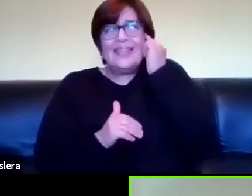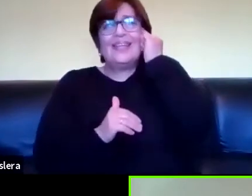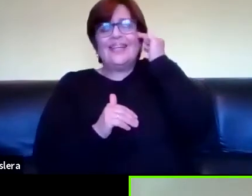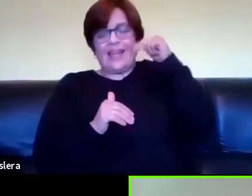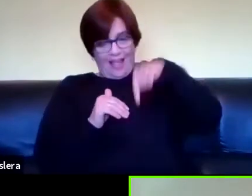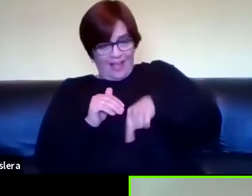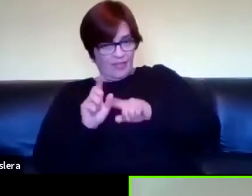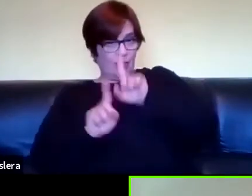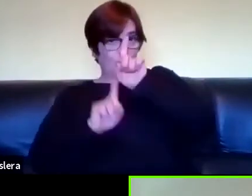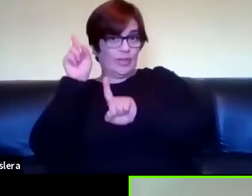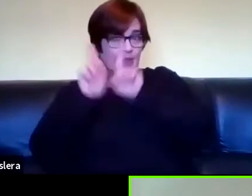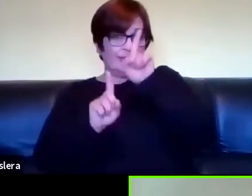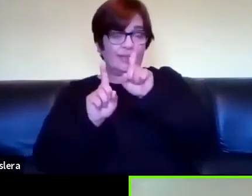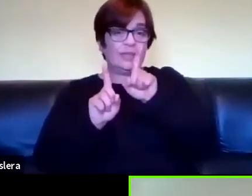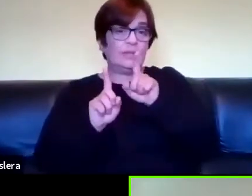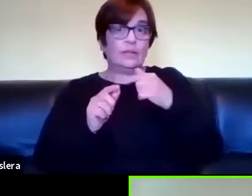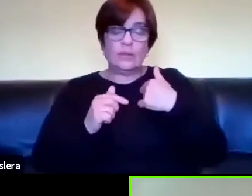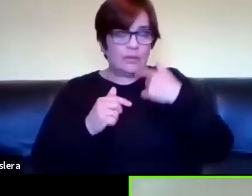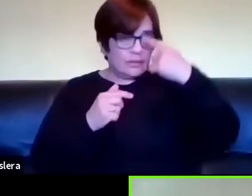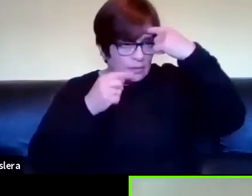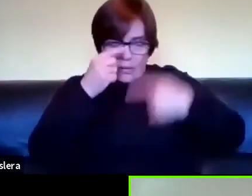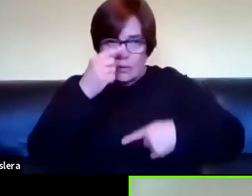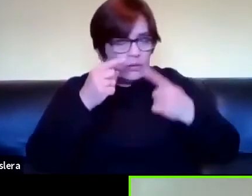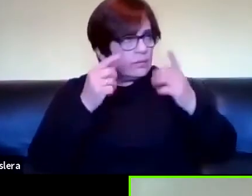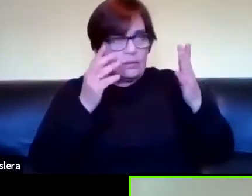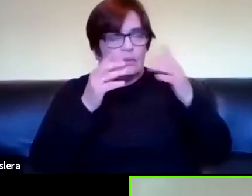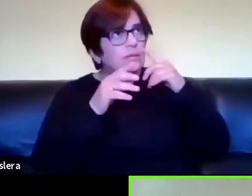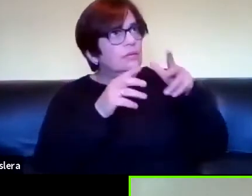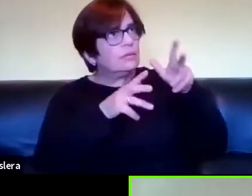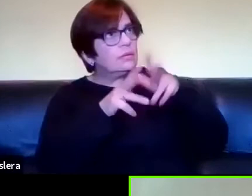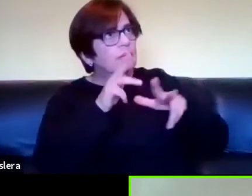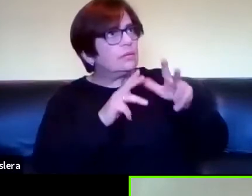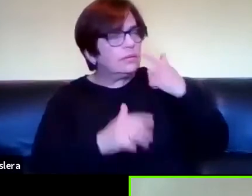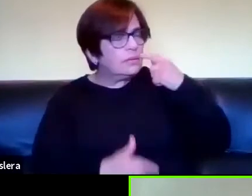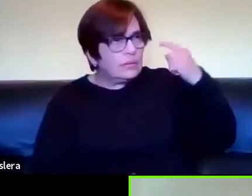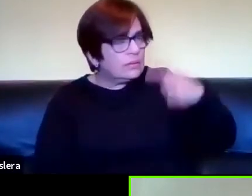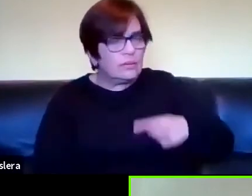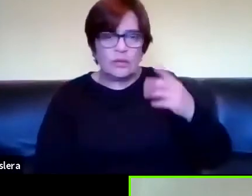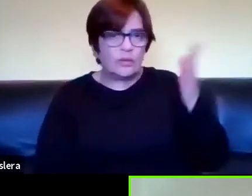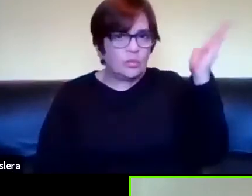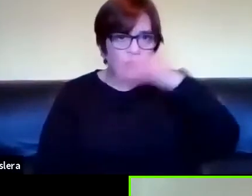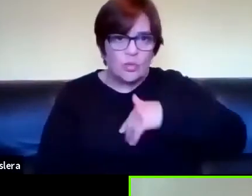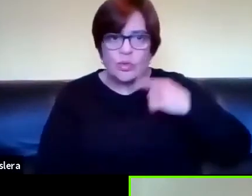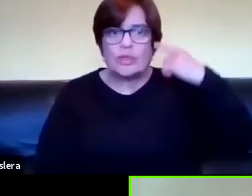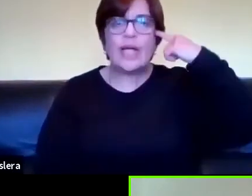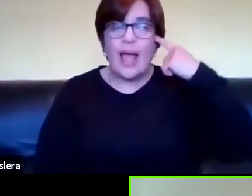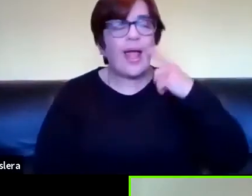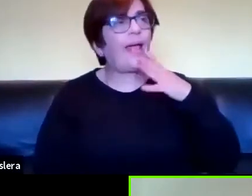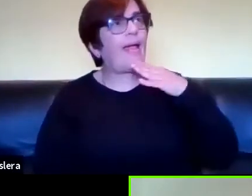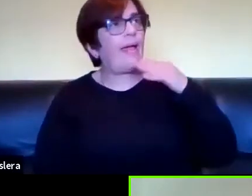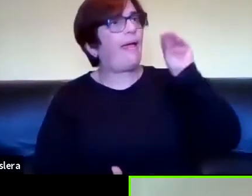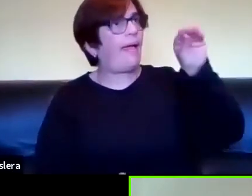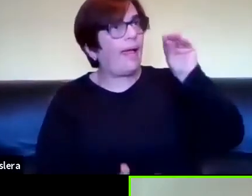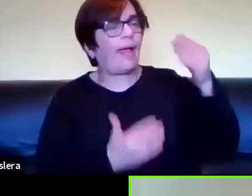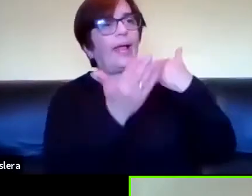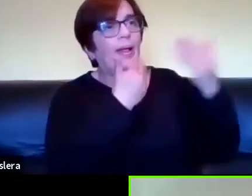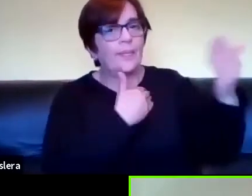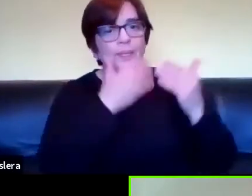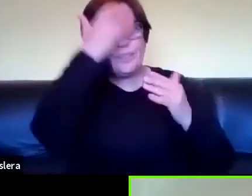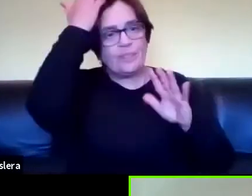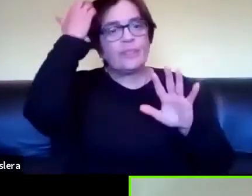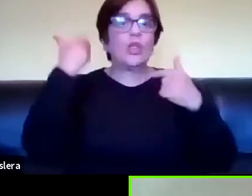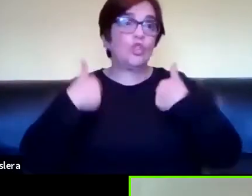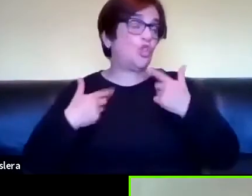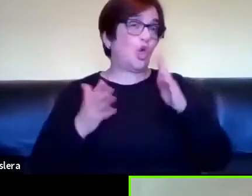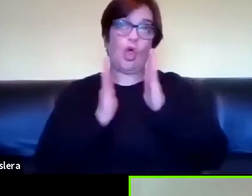universidad no no yo no podía creer lo que estaba escuchando era increíble entonces ahí me contacté con ellos aclaro que soy